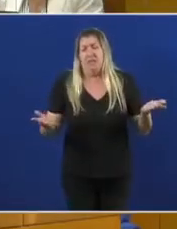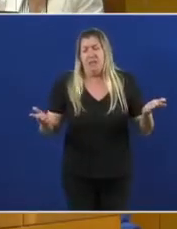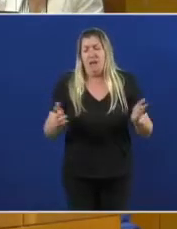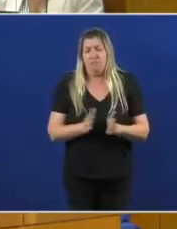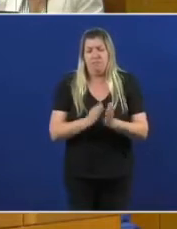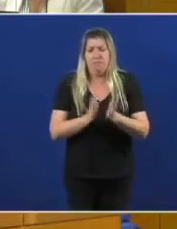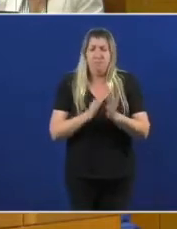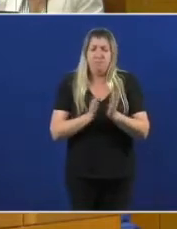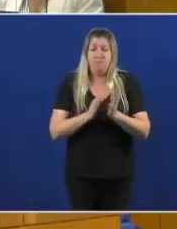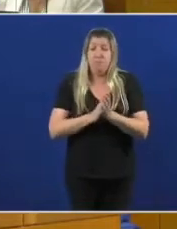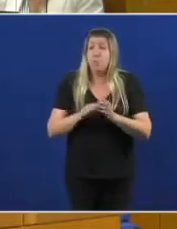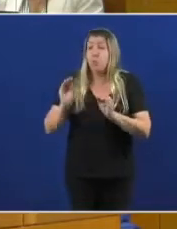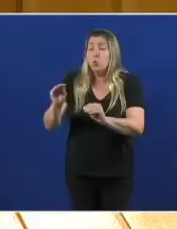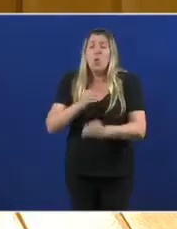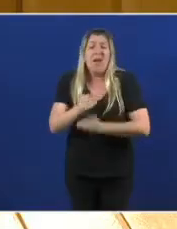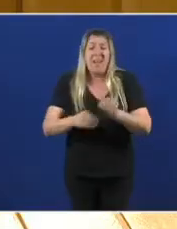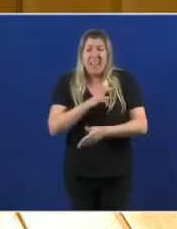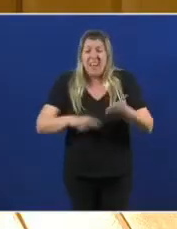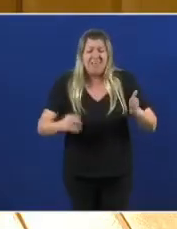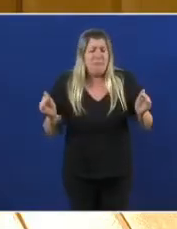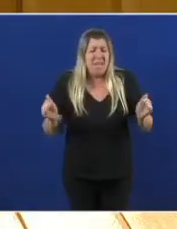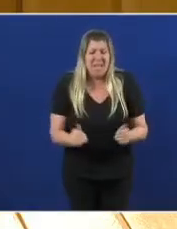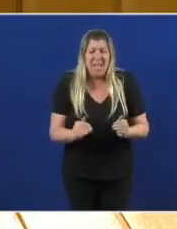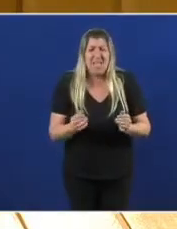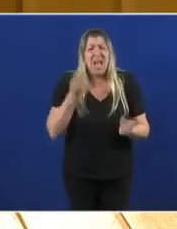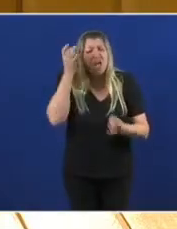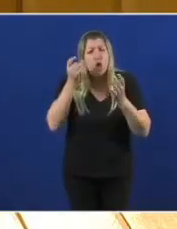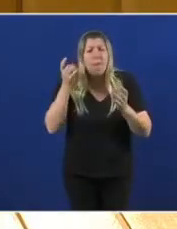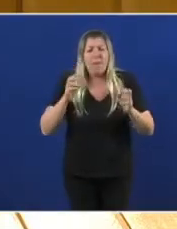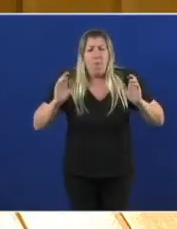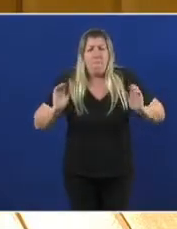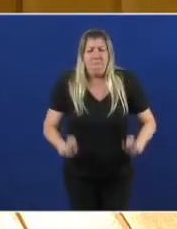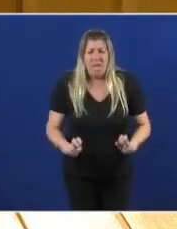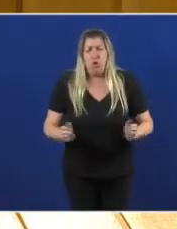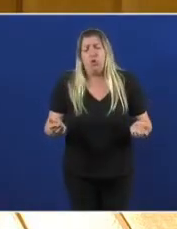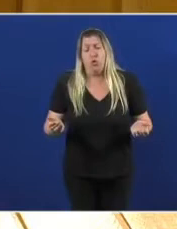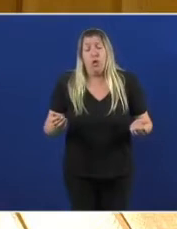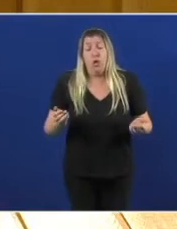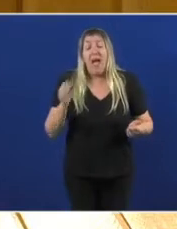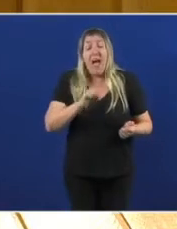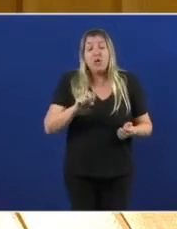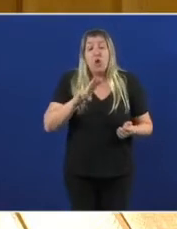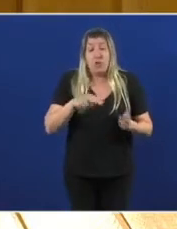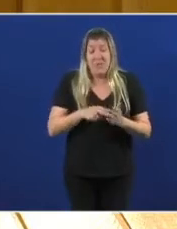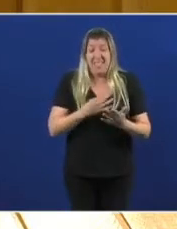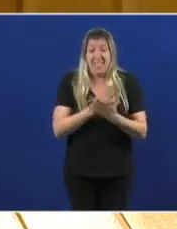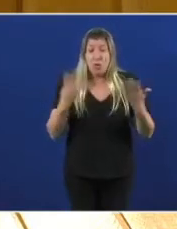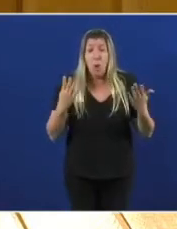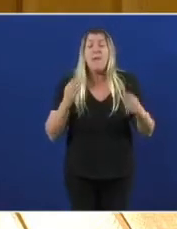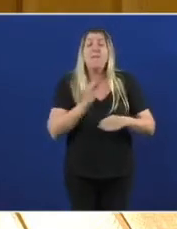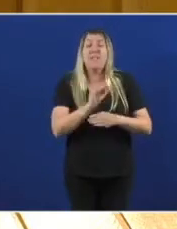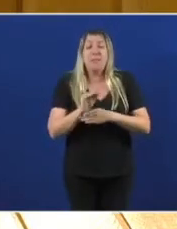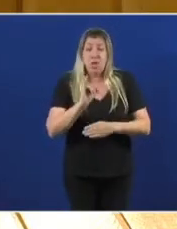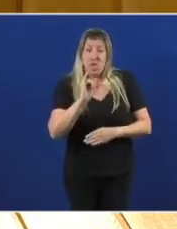Vostede fai Galiza máis pequena en innovación. En 2019, o investimento en IMAX de